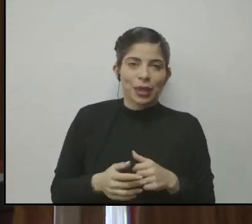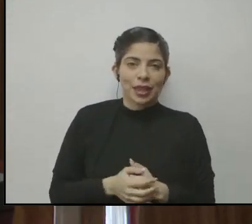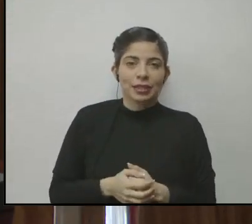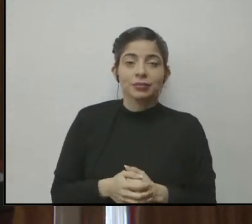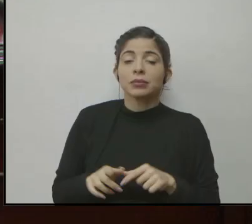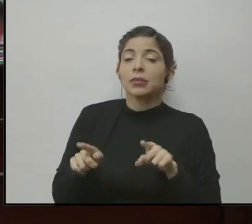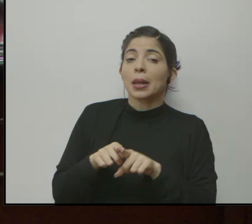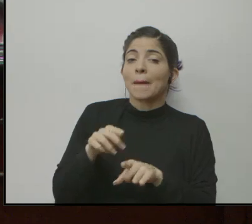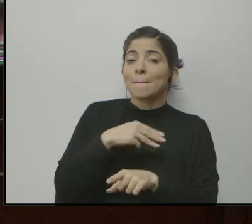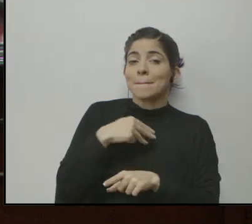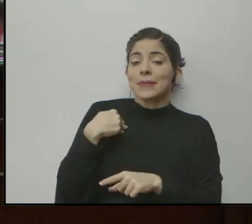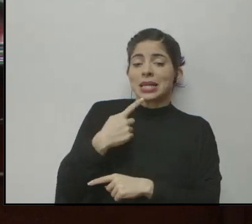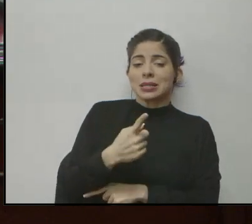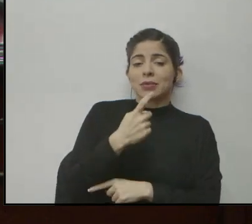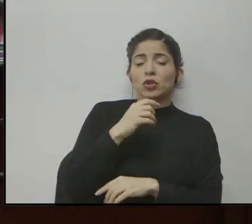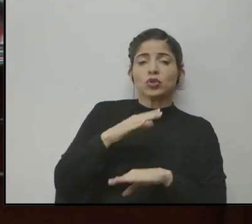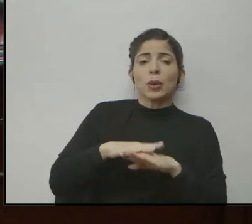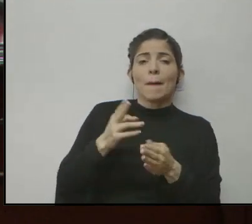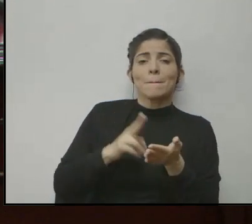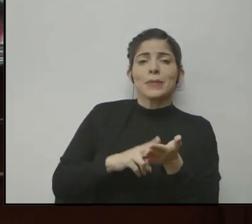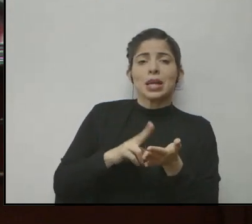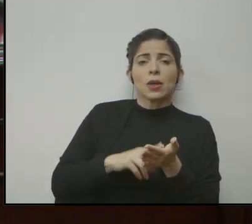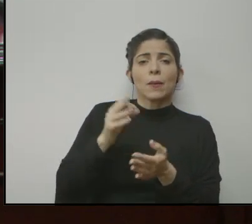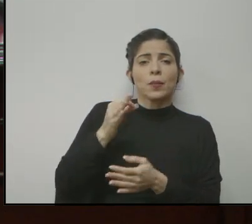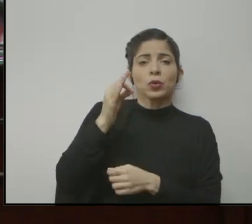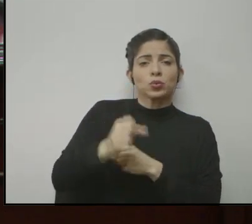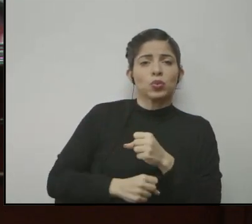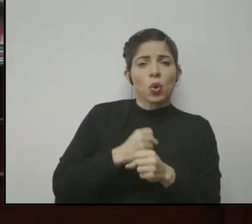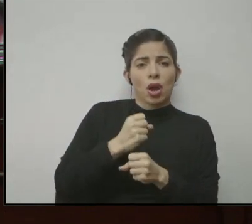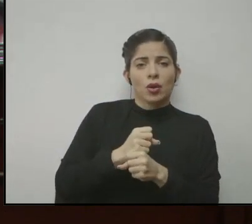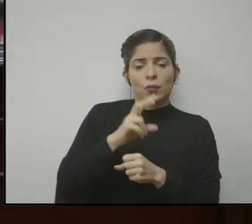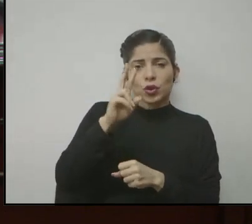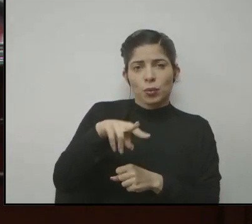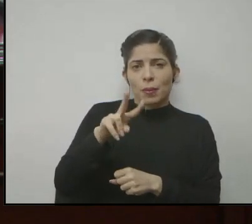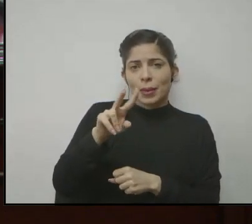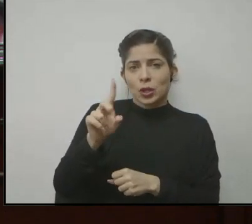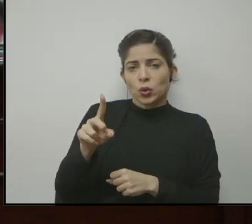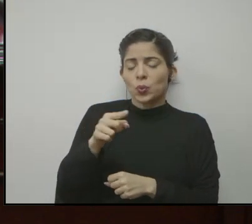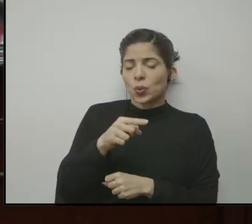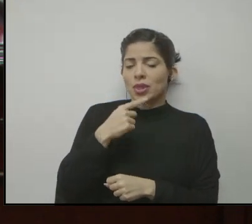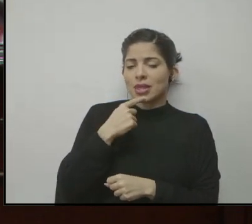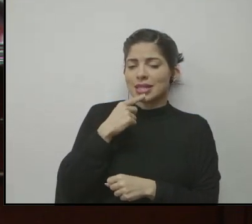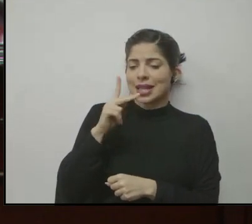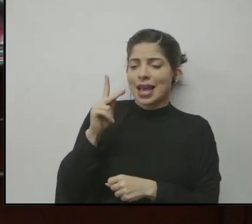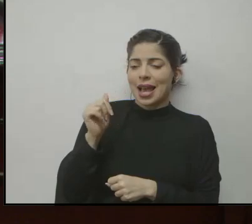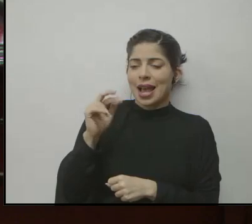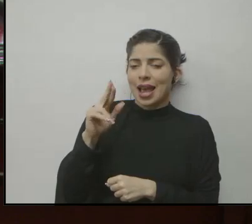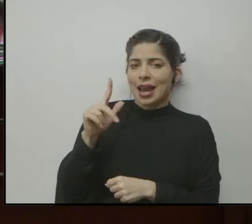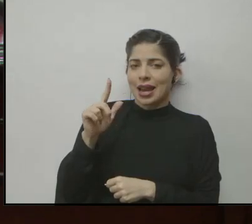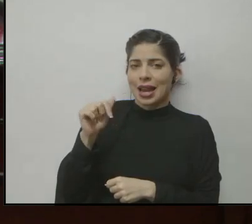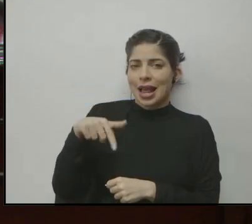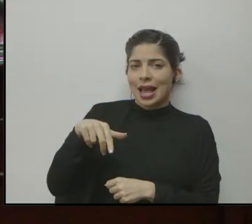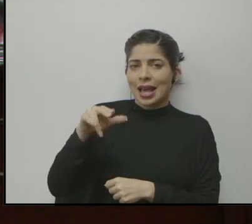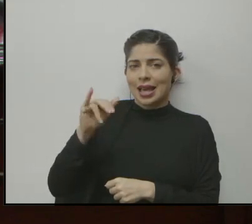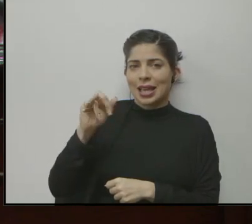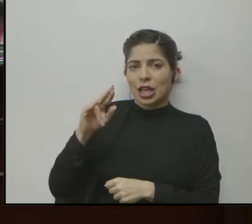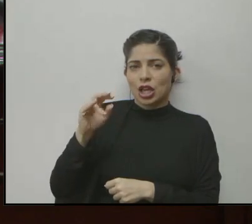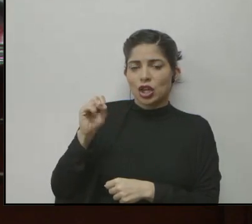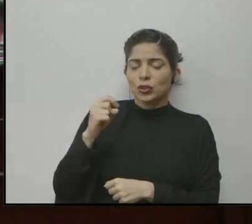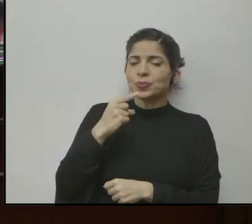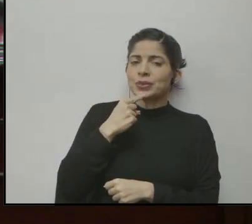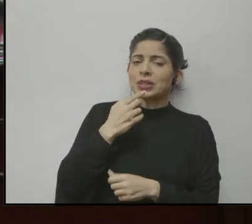También, Ministra, consultan sobre la matrícula del próximo año, del 2021, dice Carla Quiroz, buenas tardes, me interesa saber